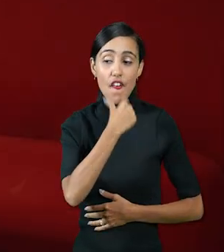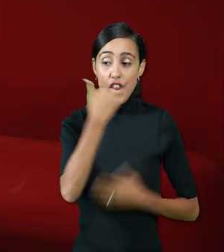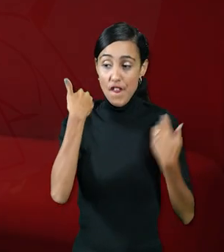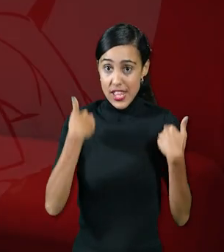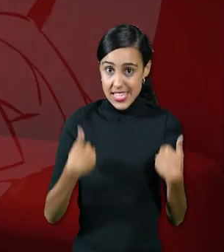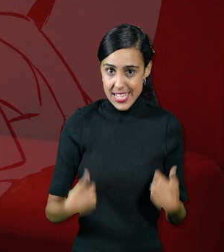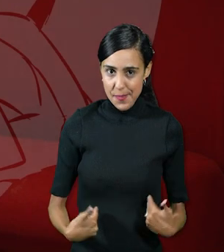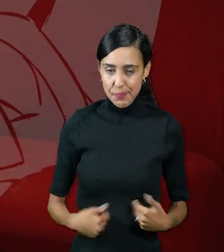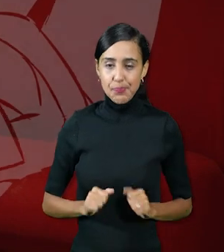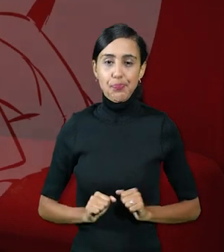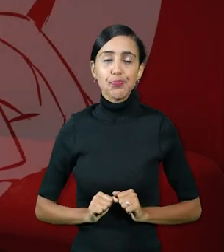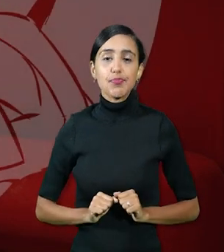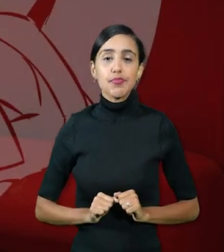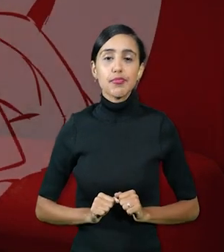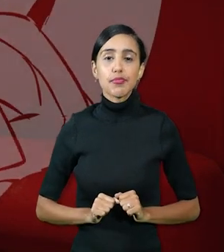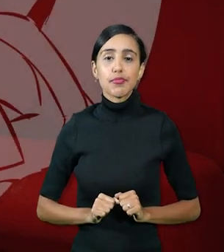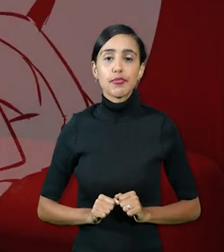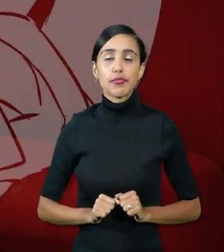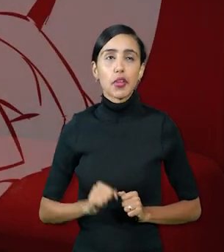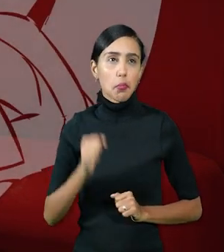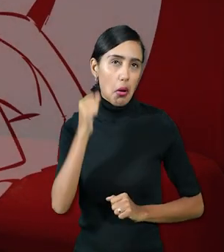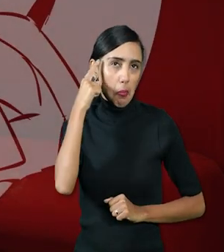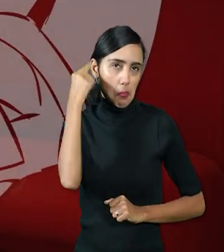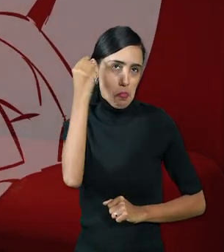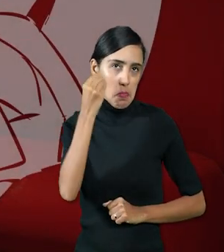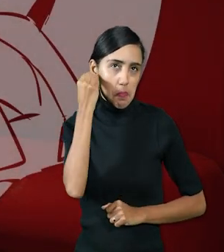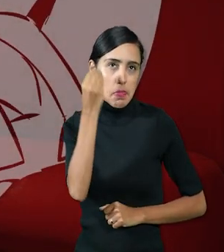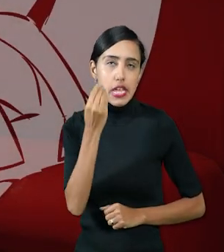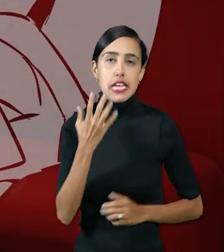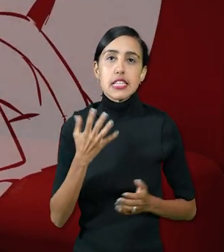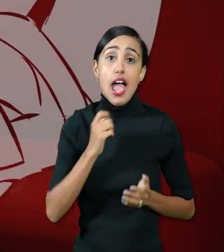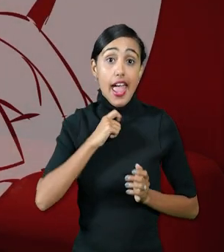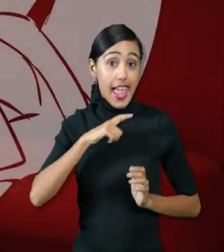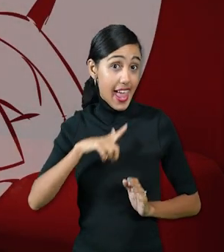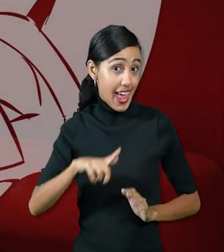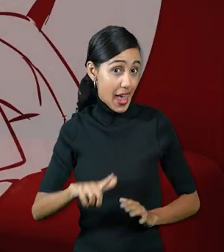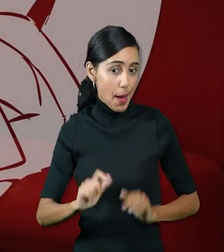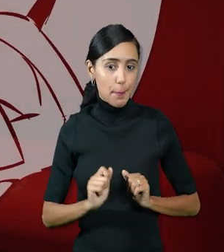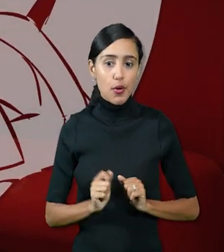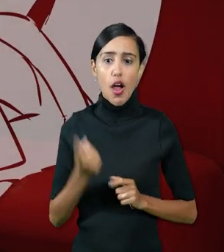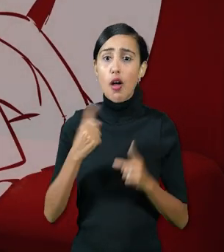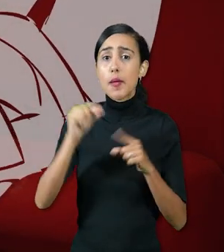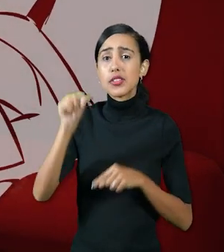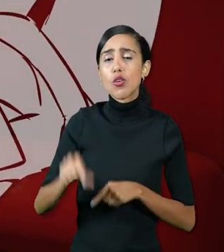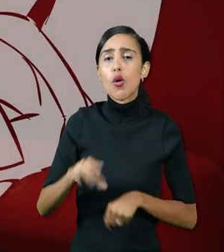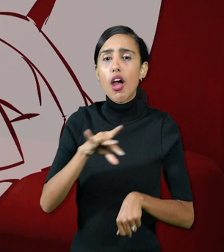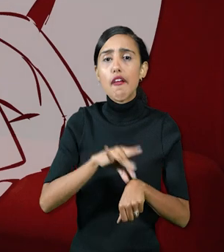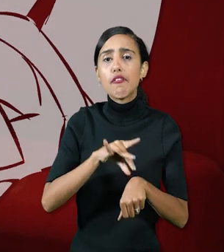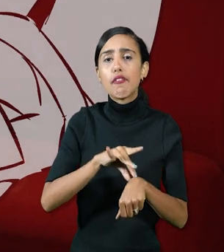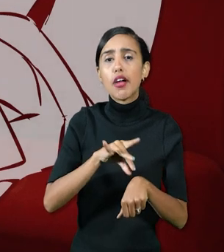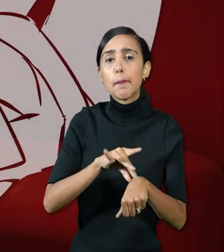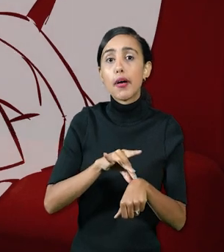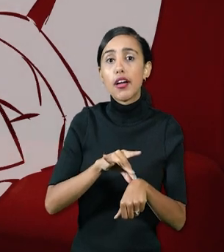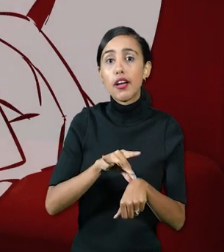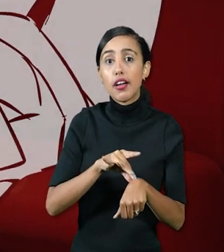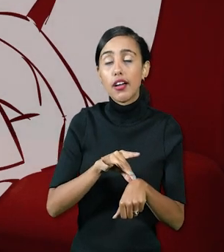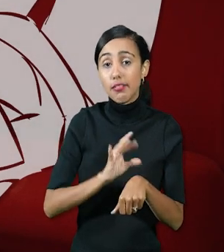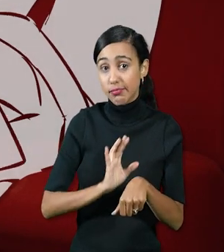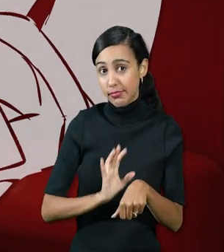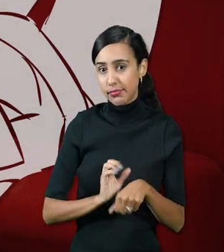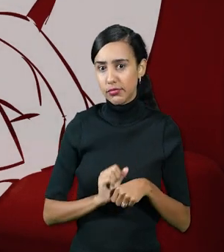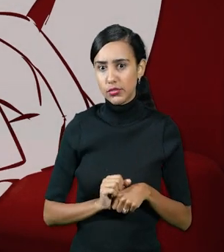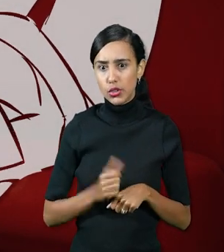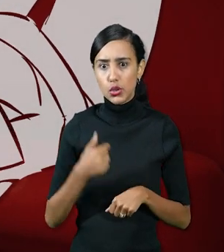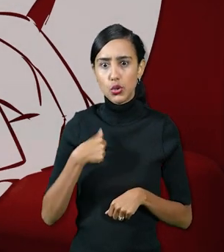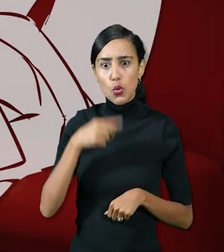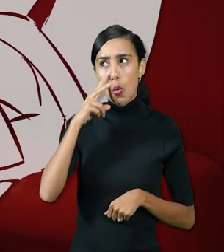imagínate que ocurra por ejemplo que hay alguien que se enferma en la escena tú no